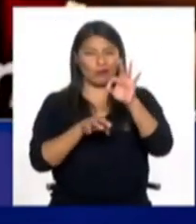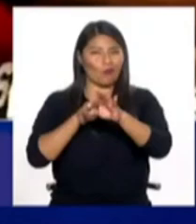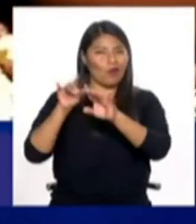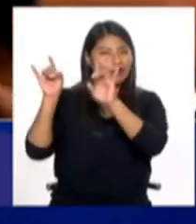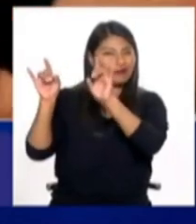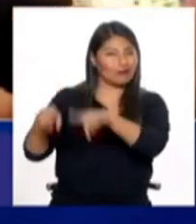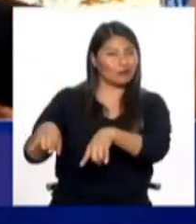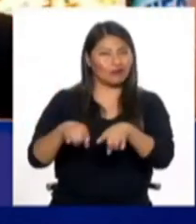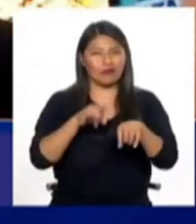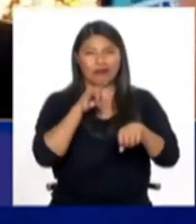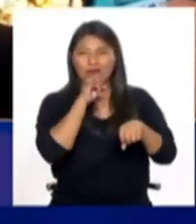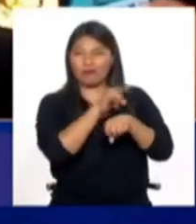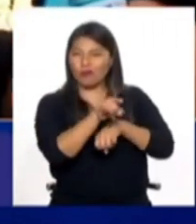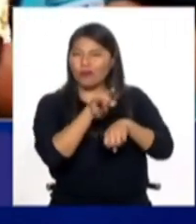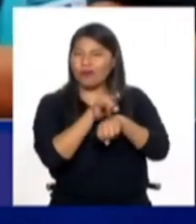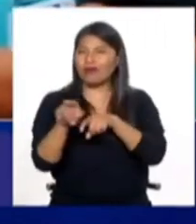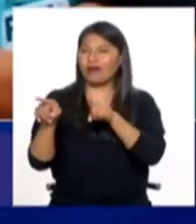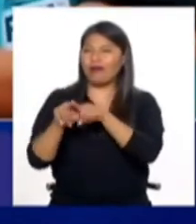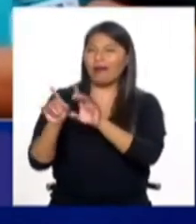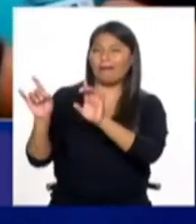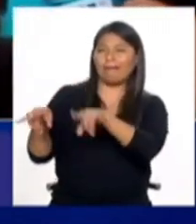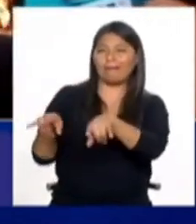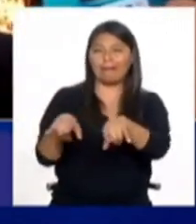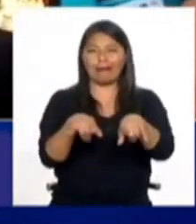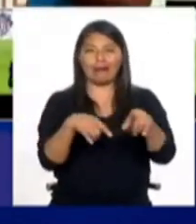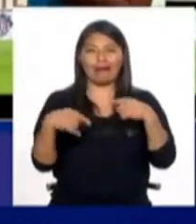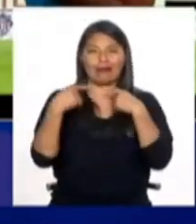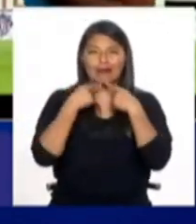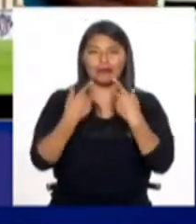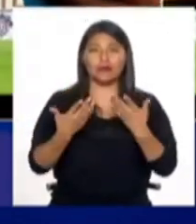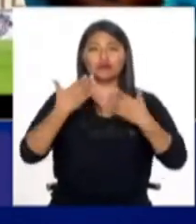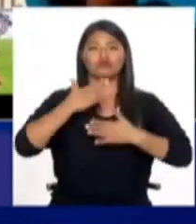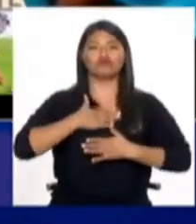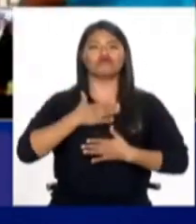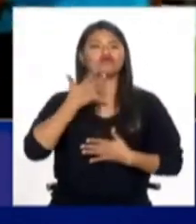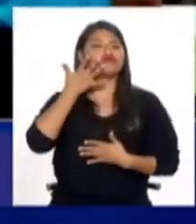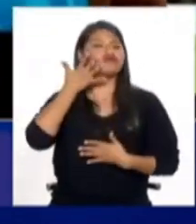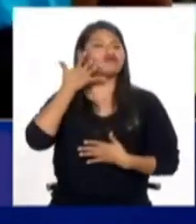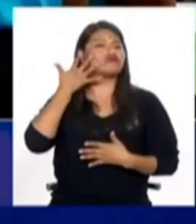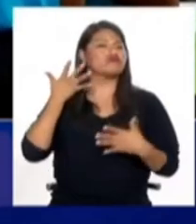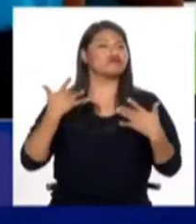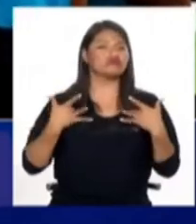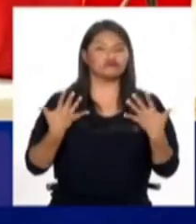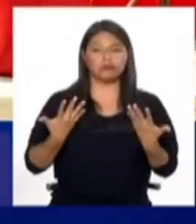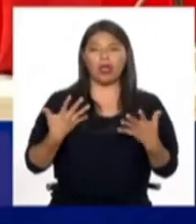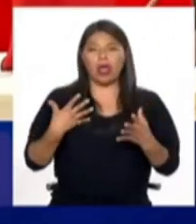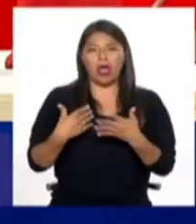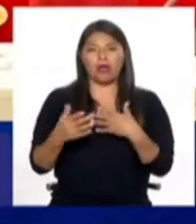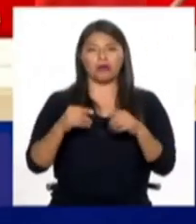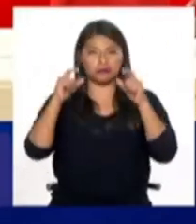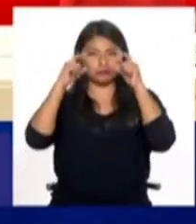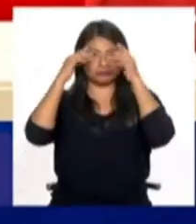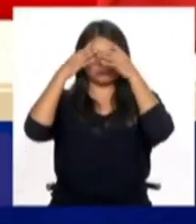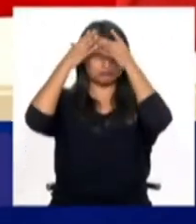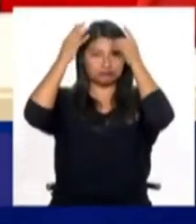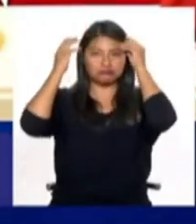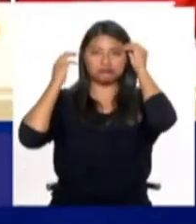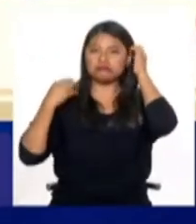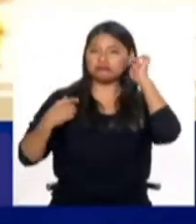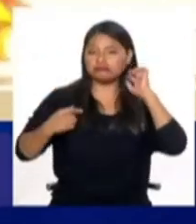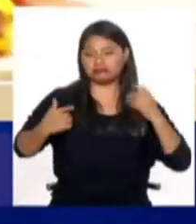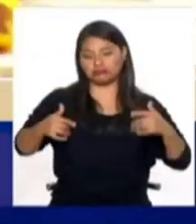ridiculizarlas, minimizarlas. Yo, sujeto blanco, me burlo del sujeto